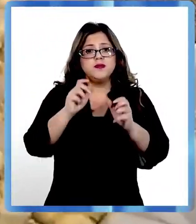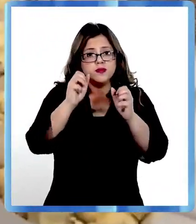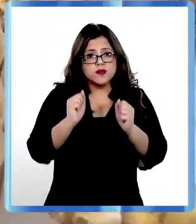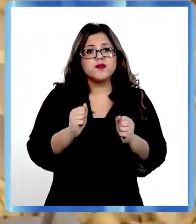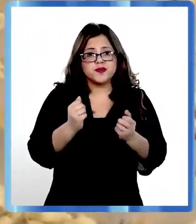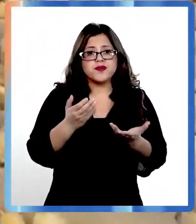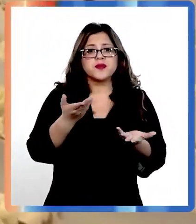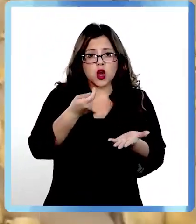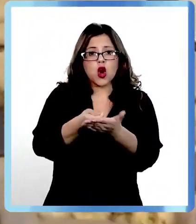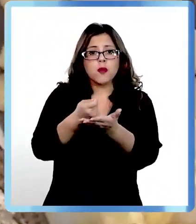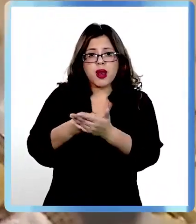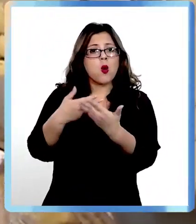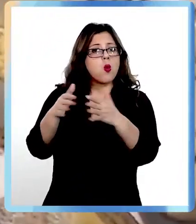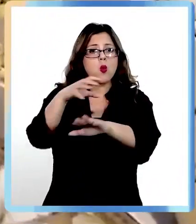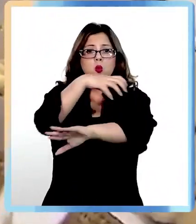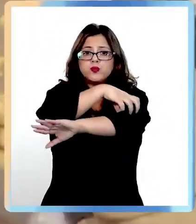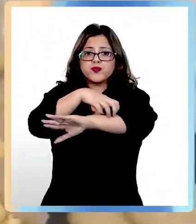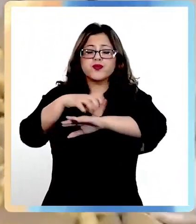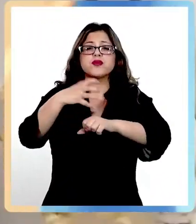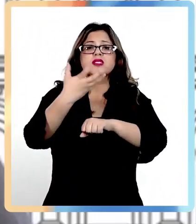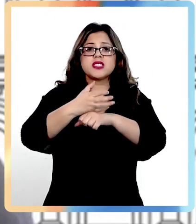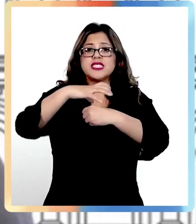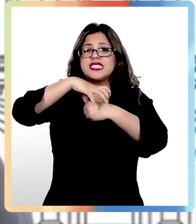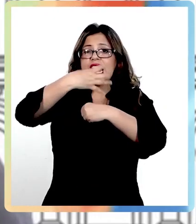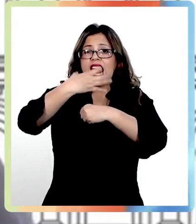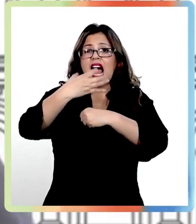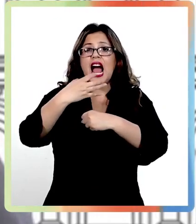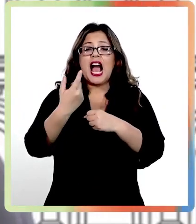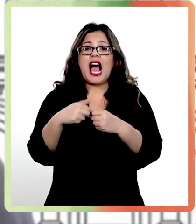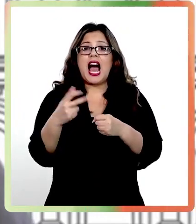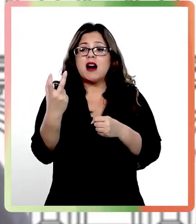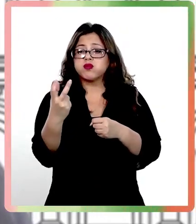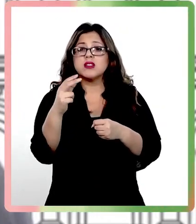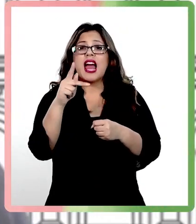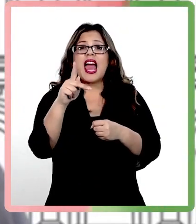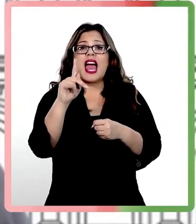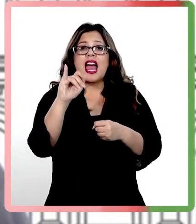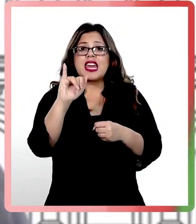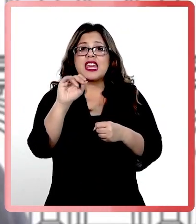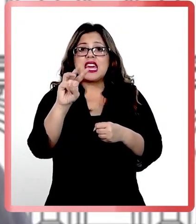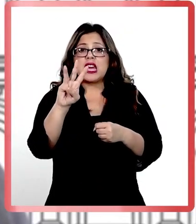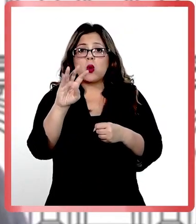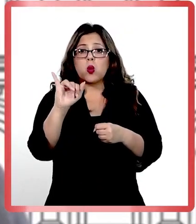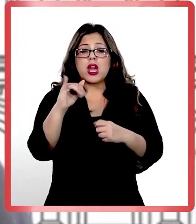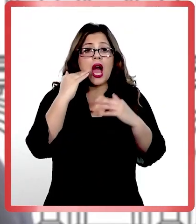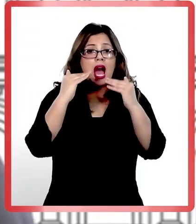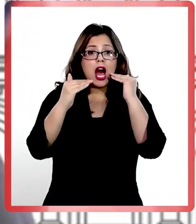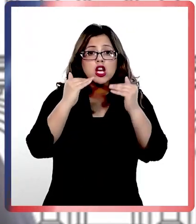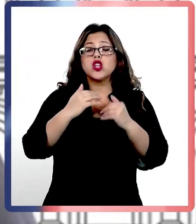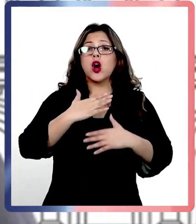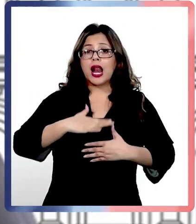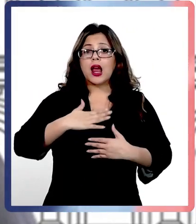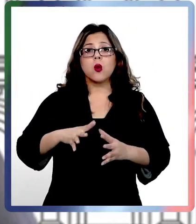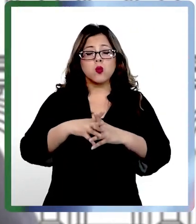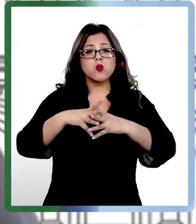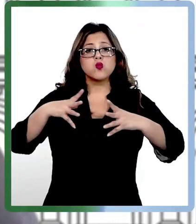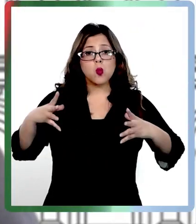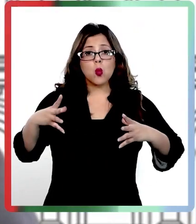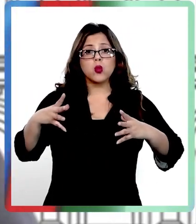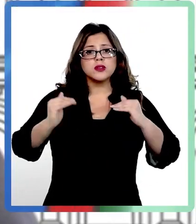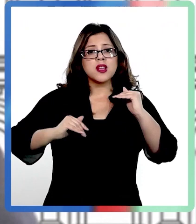accesible en todas nuestras regiones. Tenemos naranja, kiwi, que son frutas frescas que a los niños y niñas les encanta. Entonces yo creo que